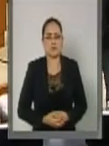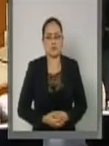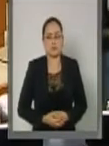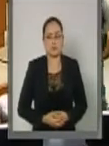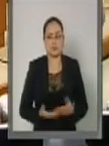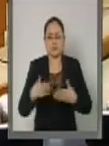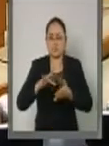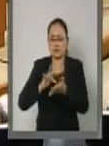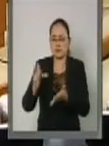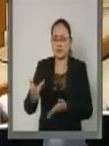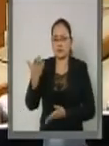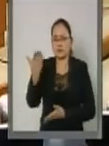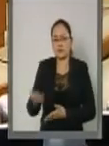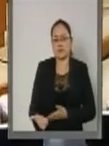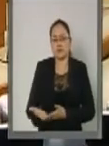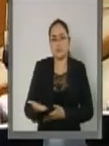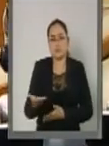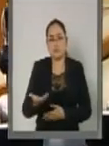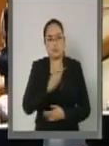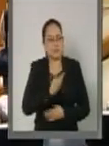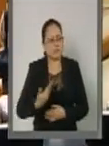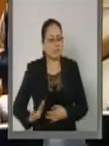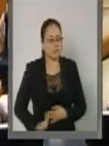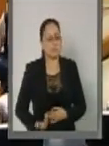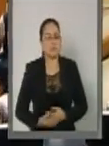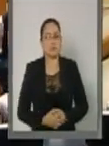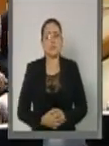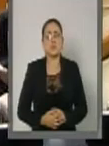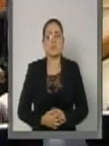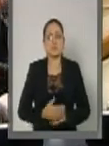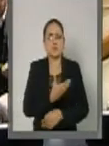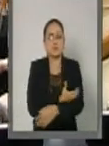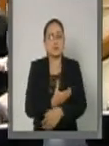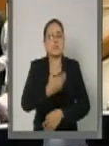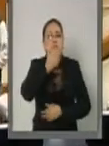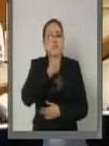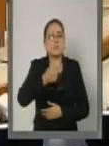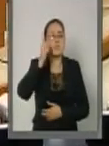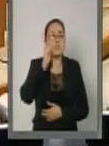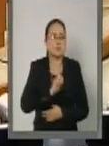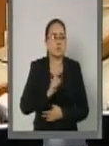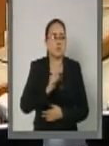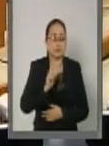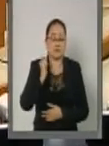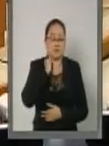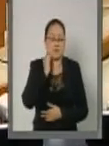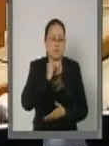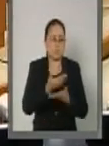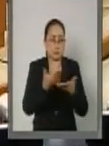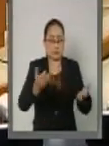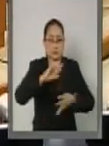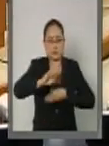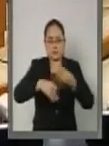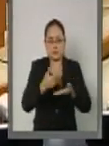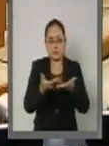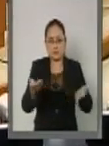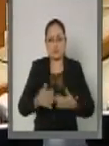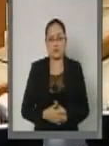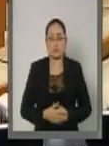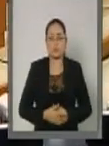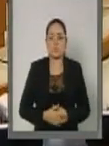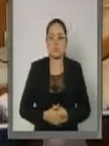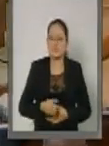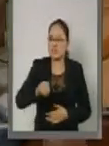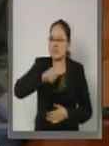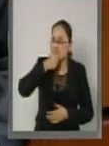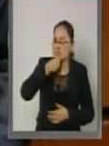Gracias, con su permiso, presidente. Compañeras senadoras, compañeros senadores, la vejez